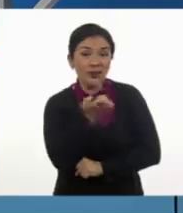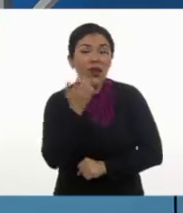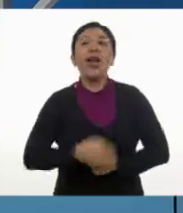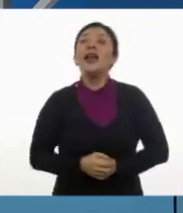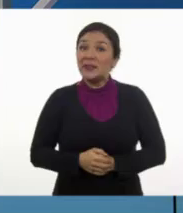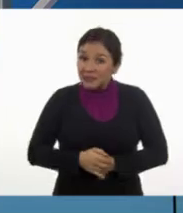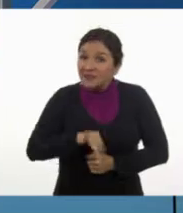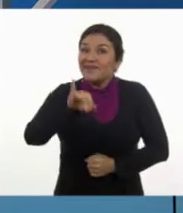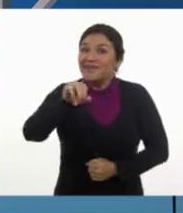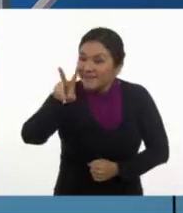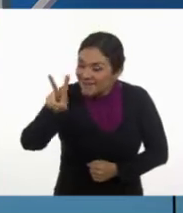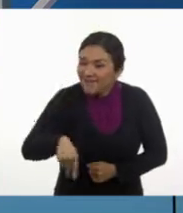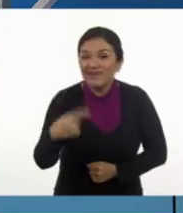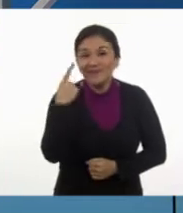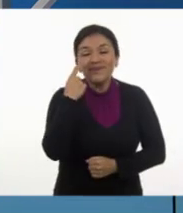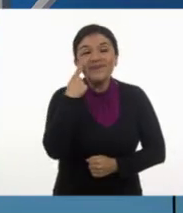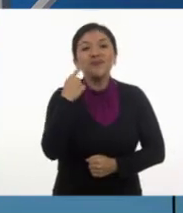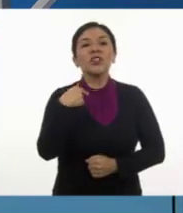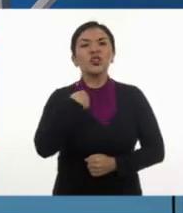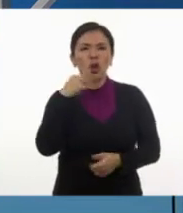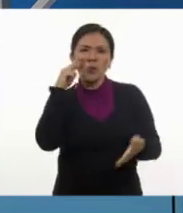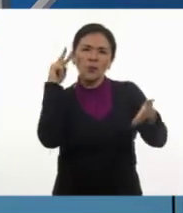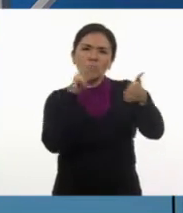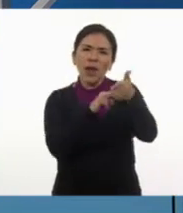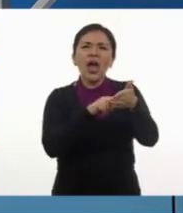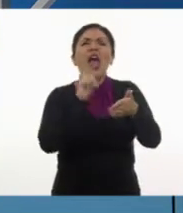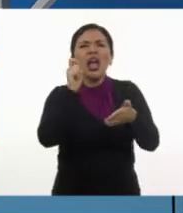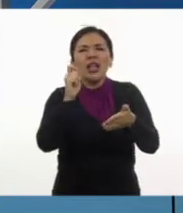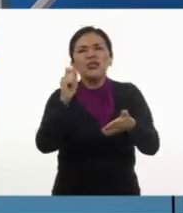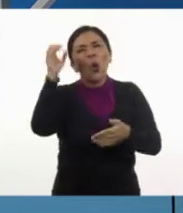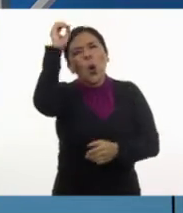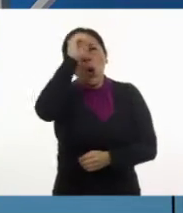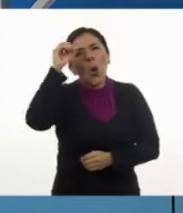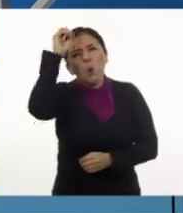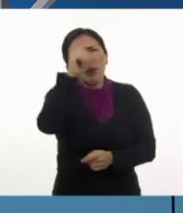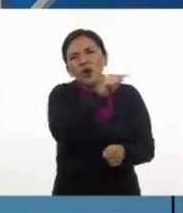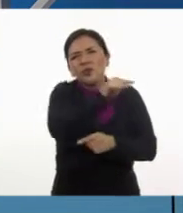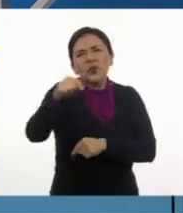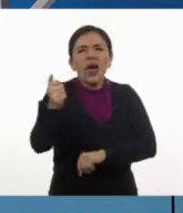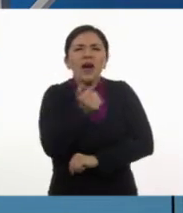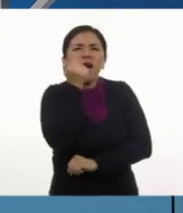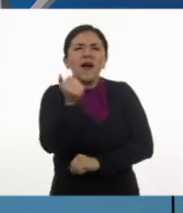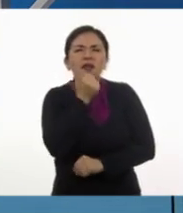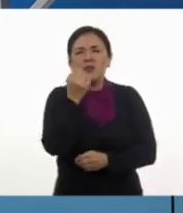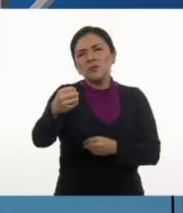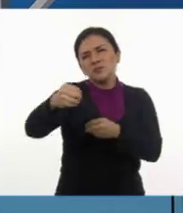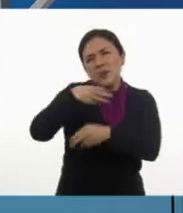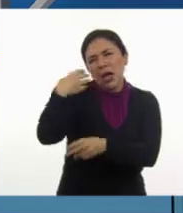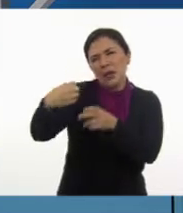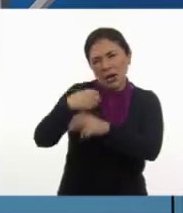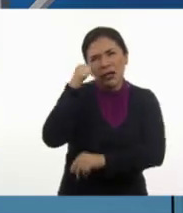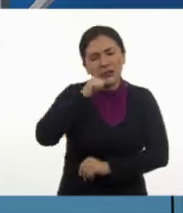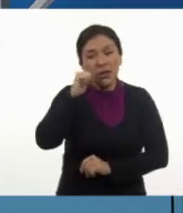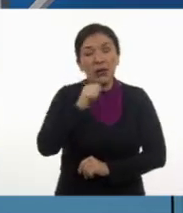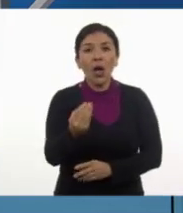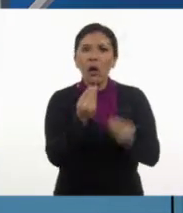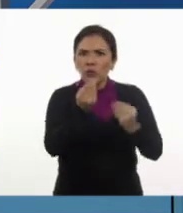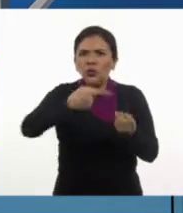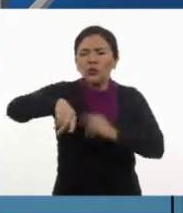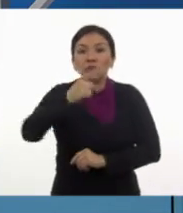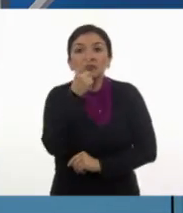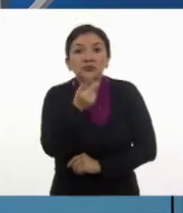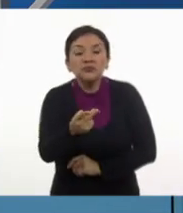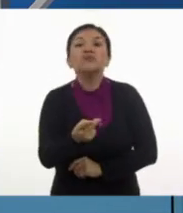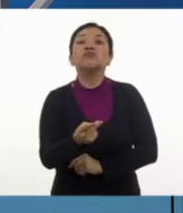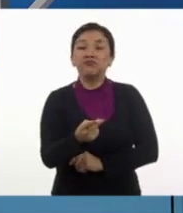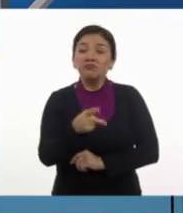Así es, Tom. Fíjate que estaba leyendo los comentarios que nos envían los alumnos de quinto grado y varios de ellos